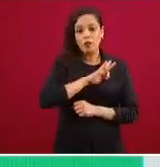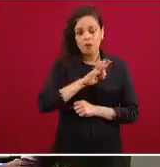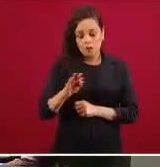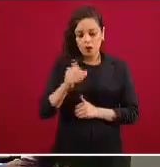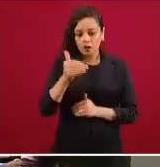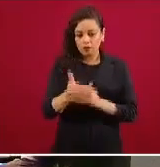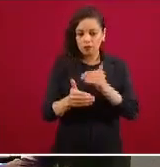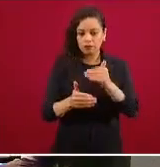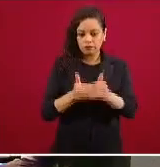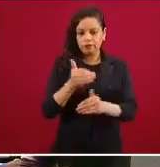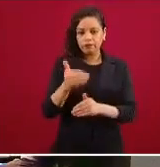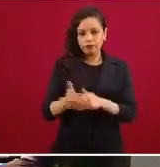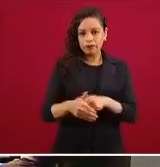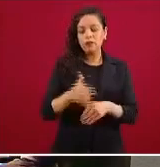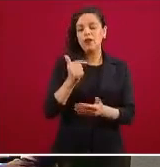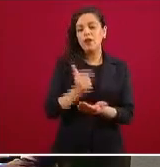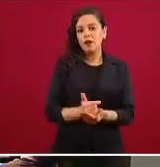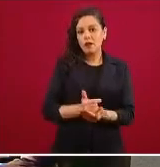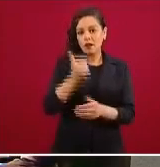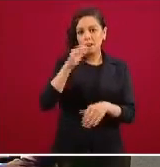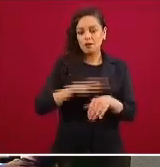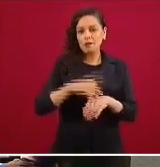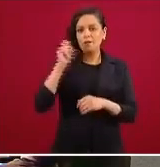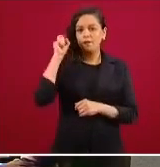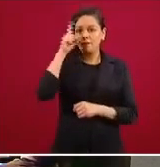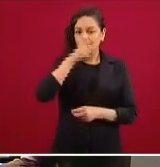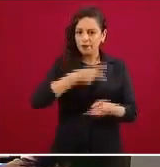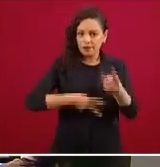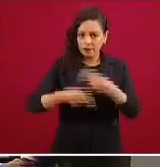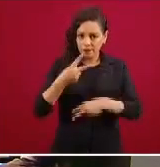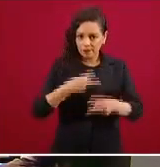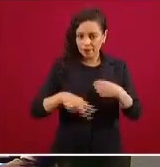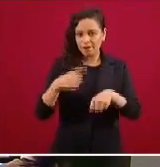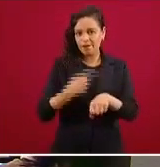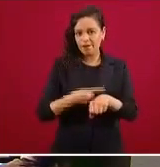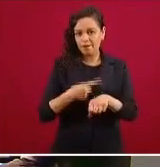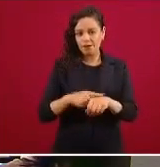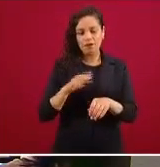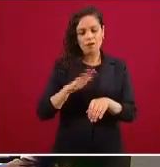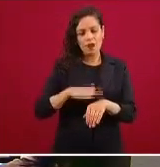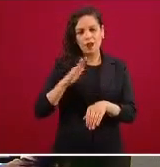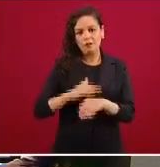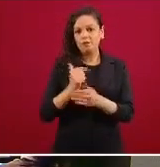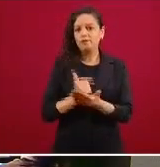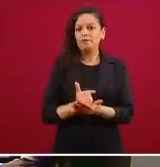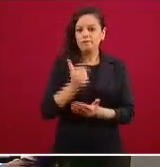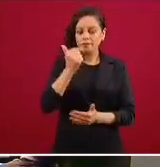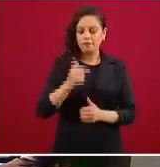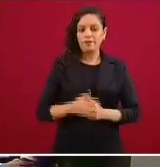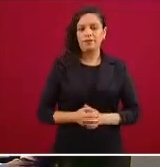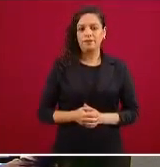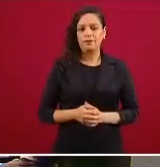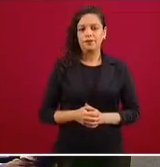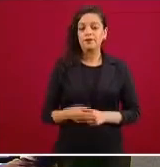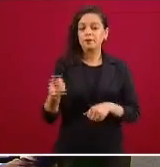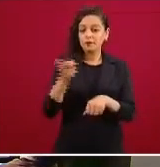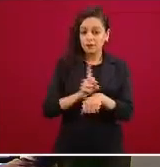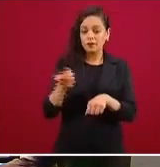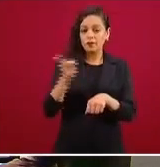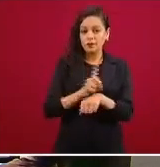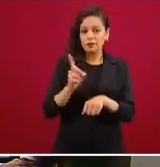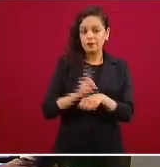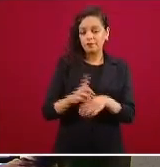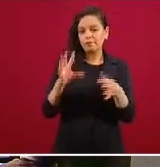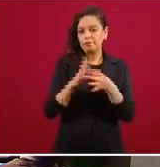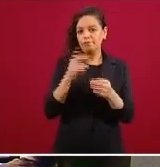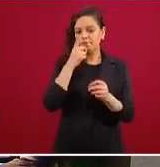entonces lo quiero relatar brevemente en qué consisten las complicaciones a las que nos referimos cada noche la